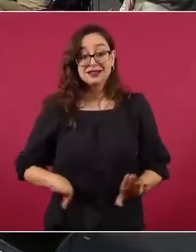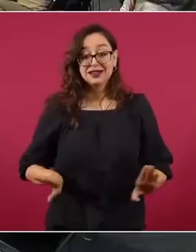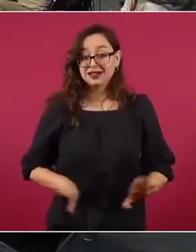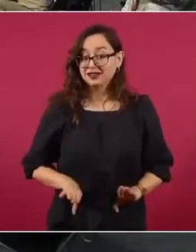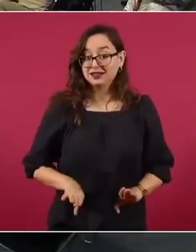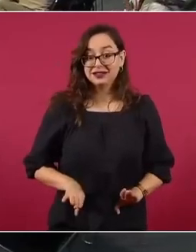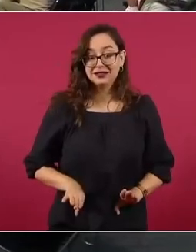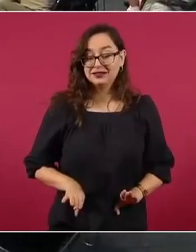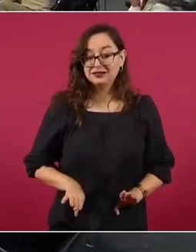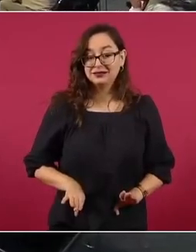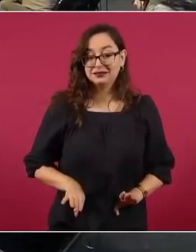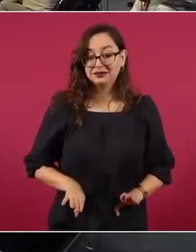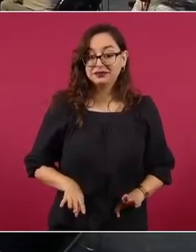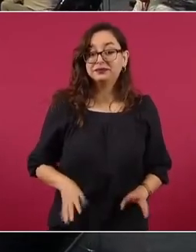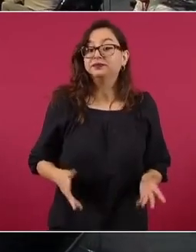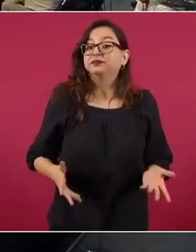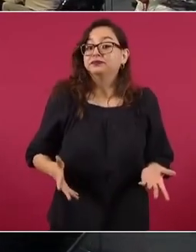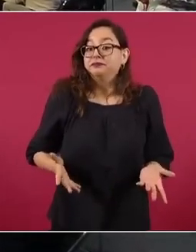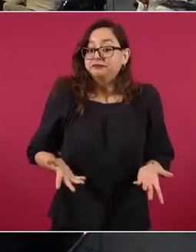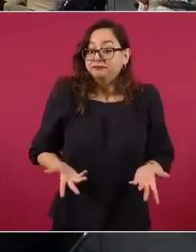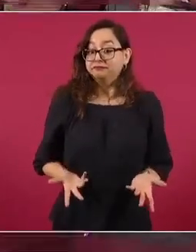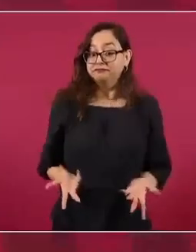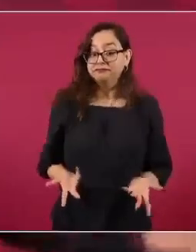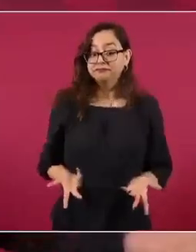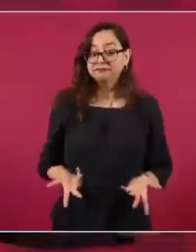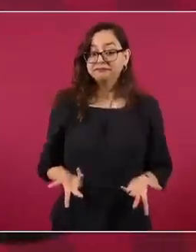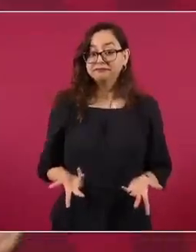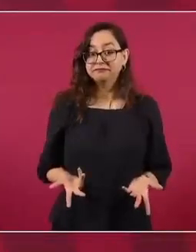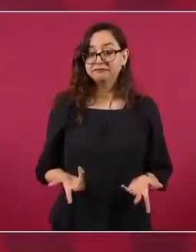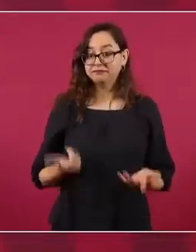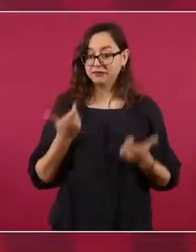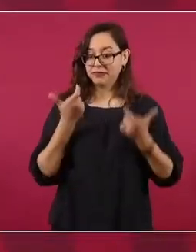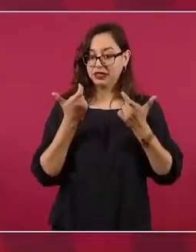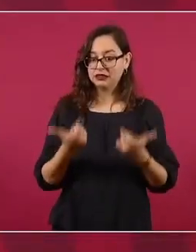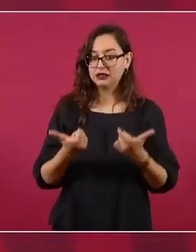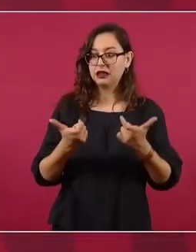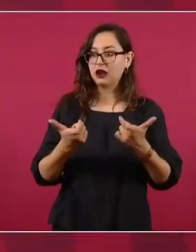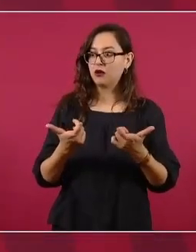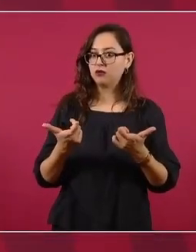y la distribución del ingreso,